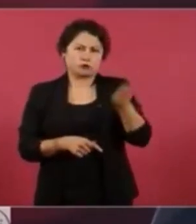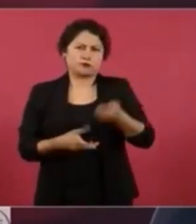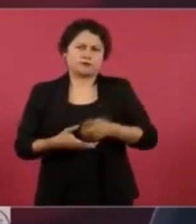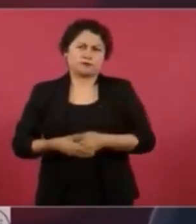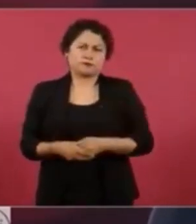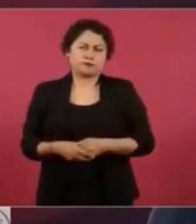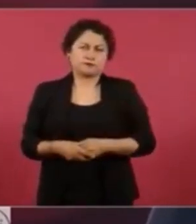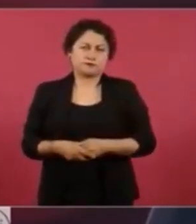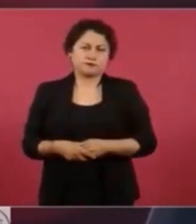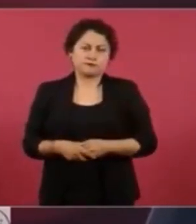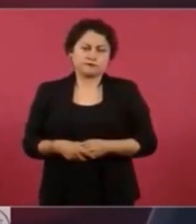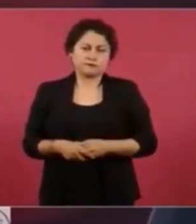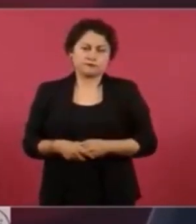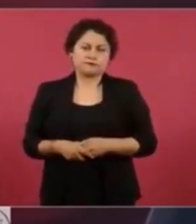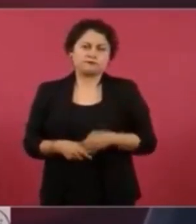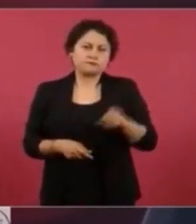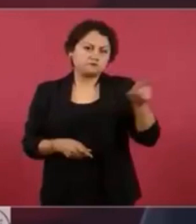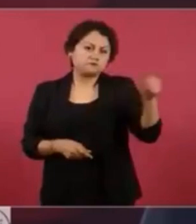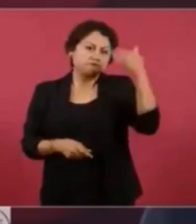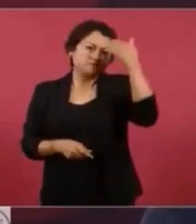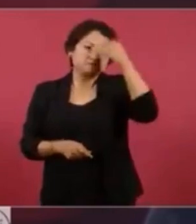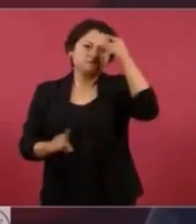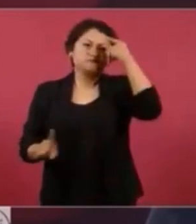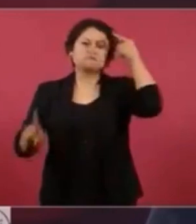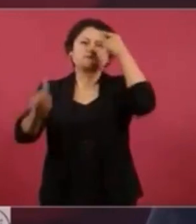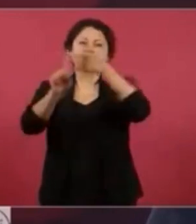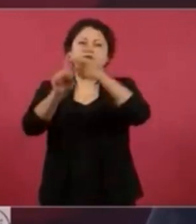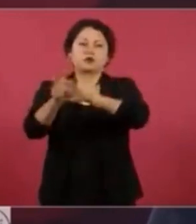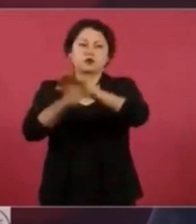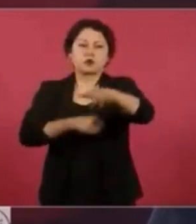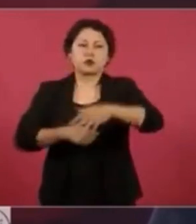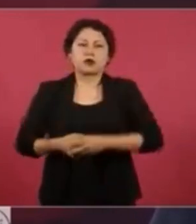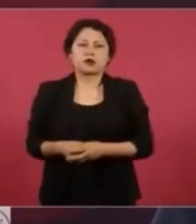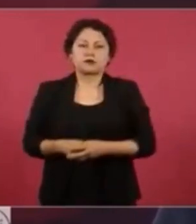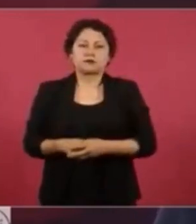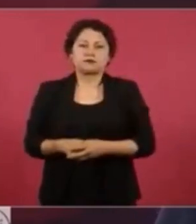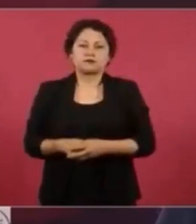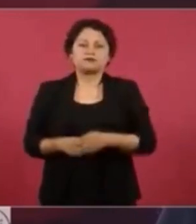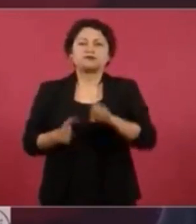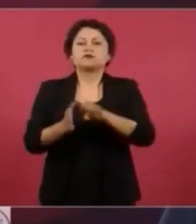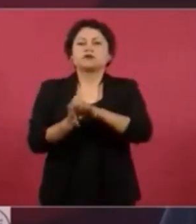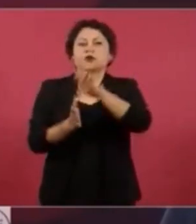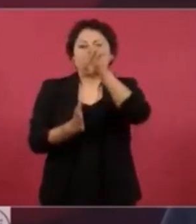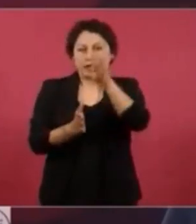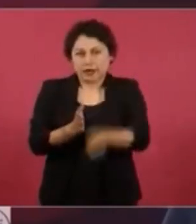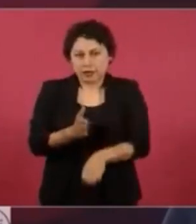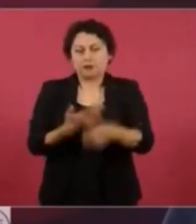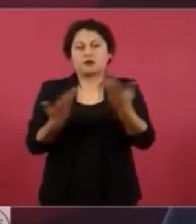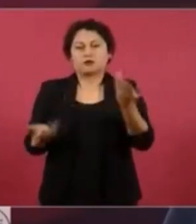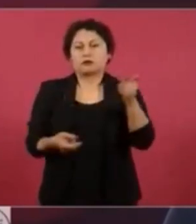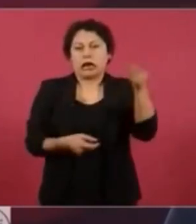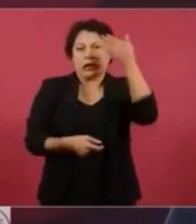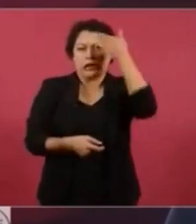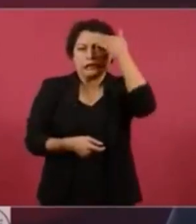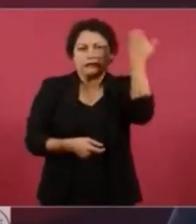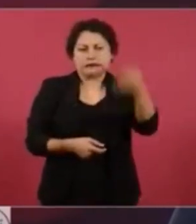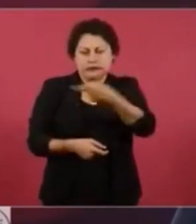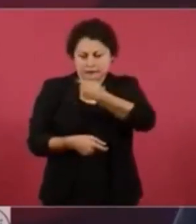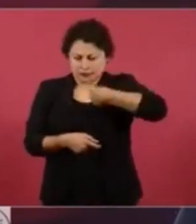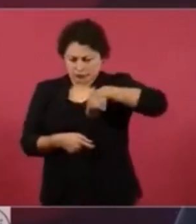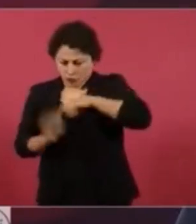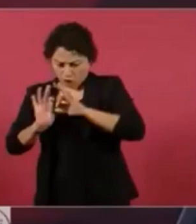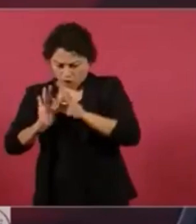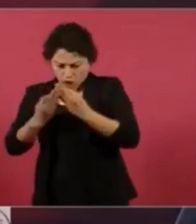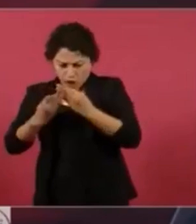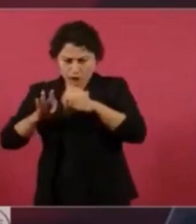la idea central de atender las causas bajo